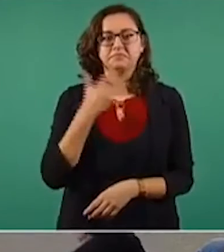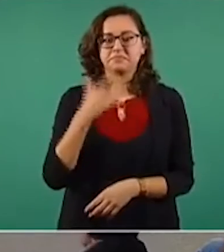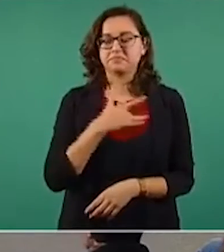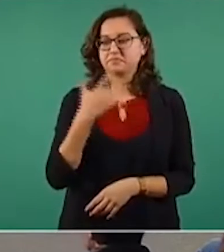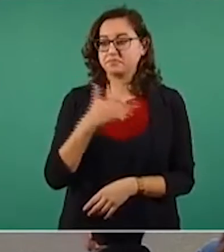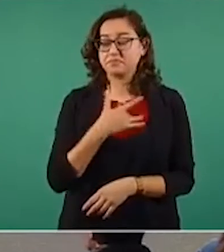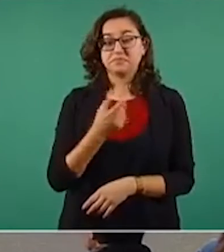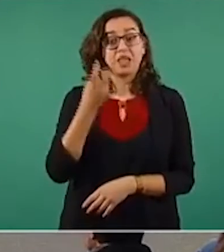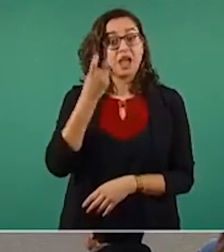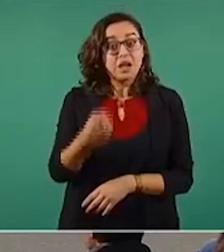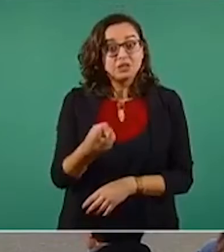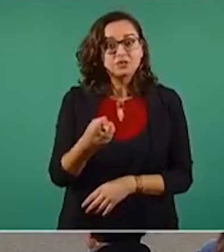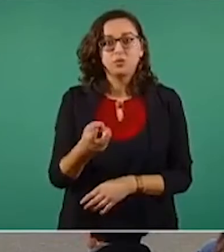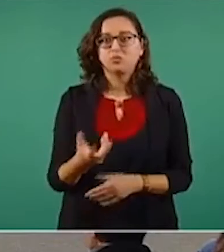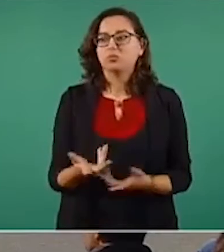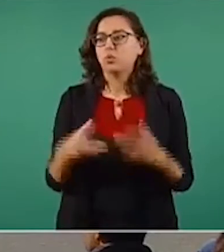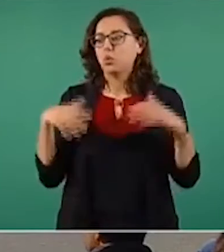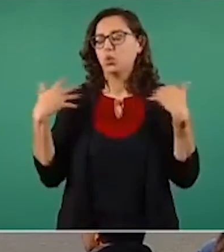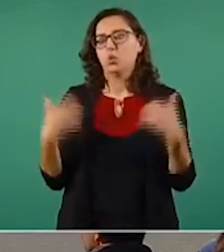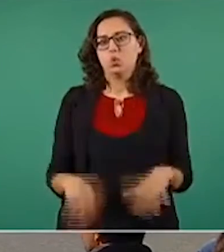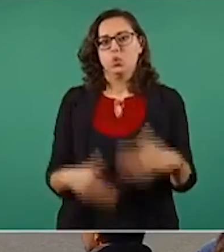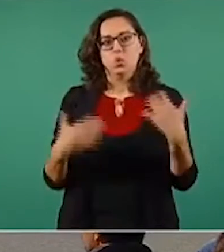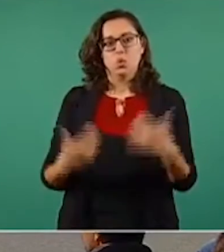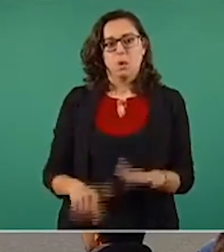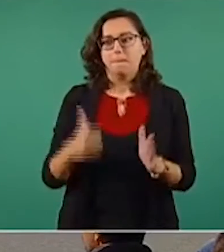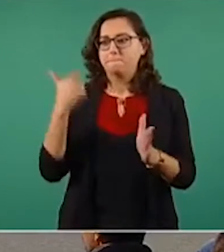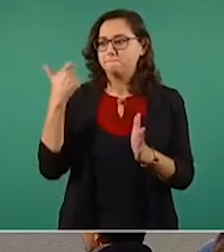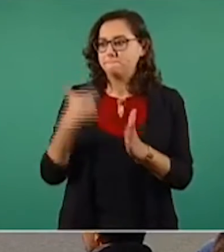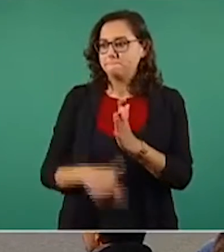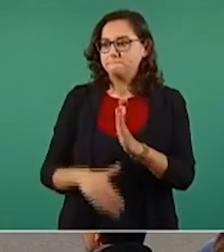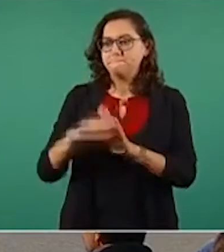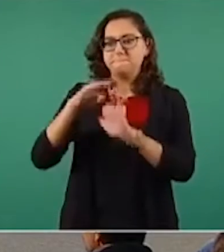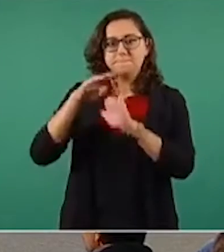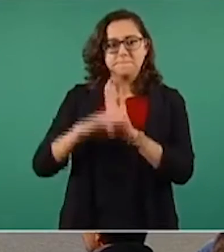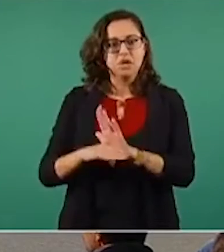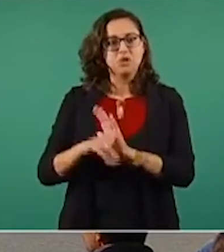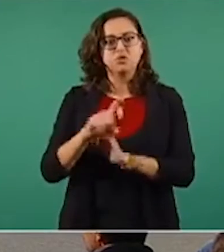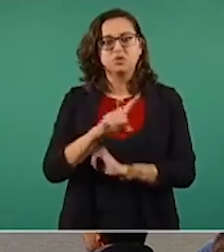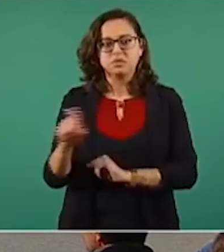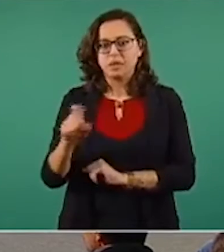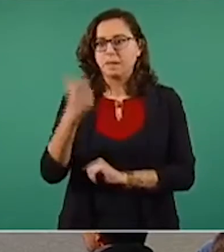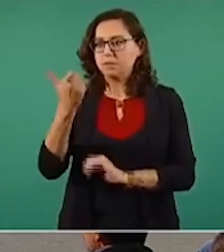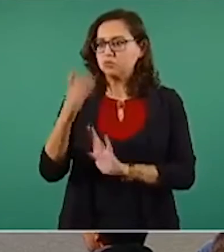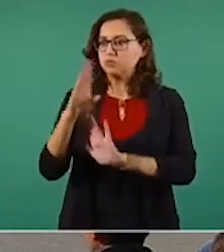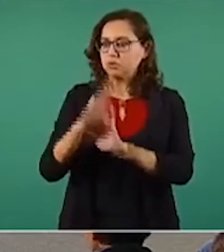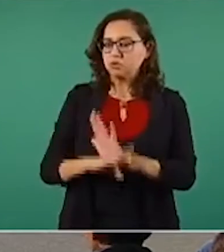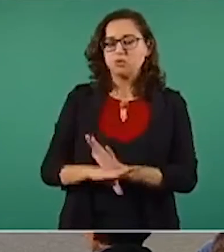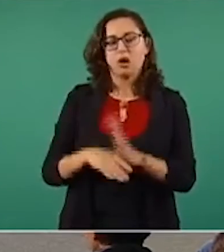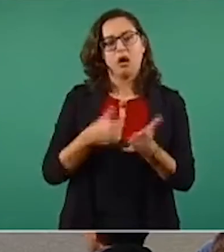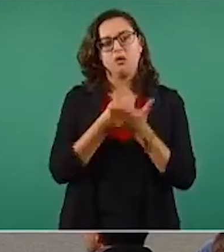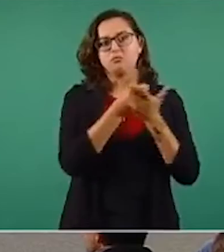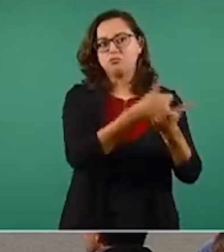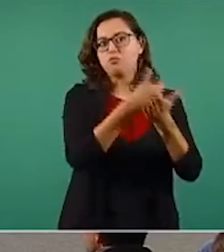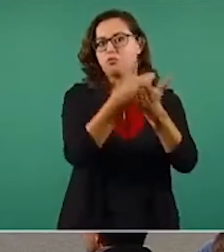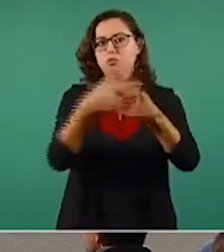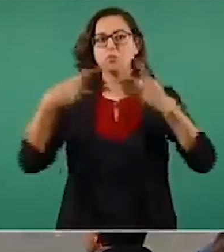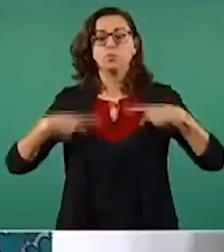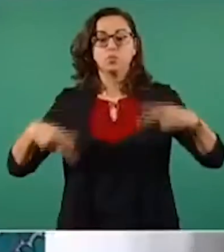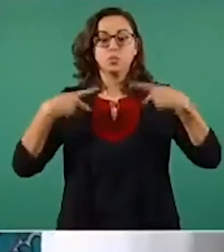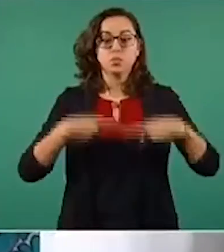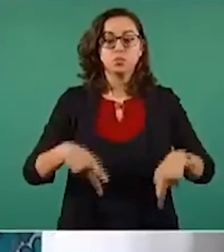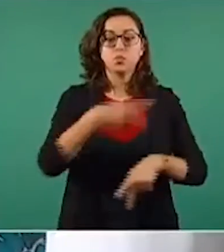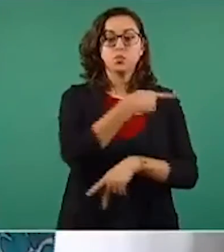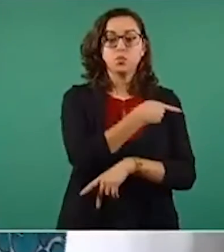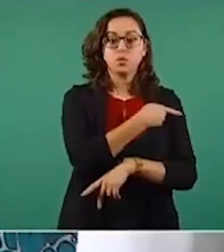un gran logro. Y esto ayuda directamente a la gente con menos recursos. Y en